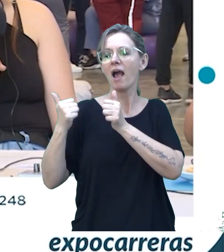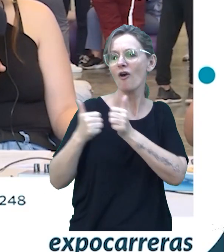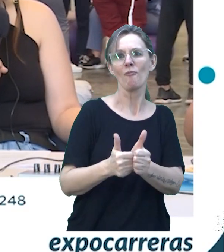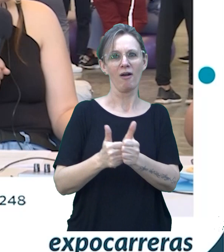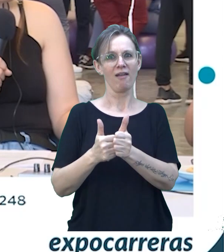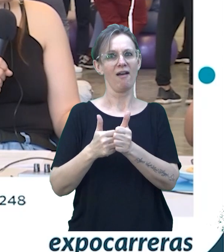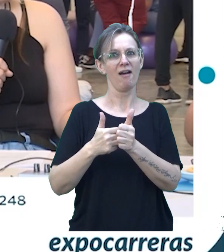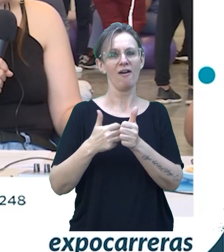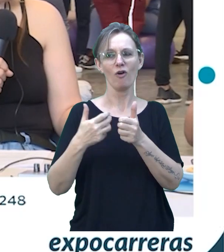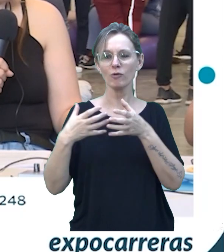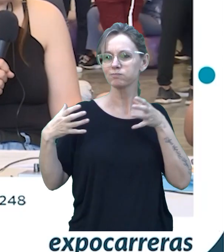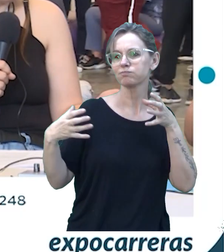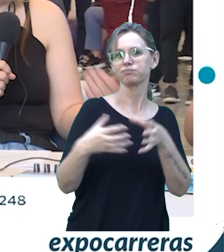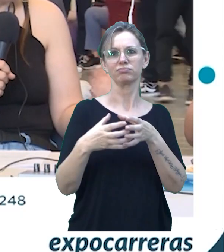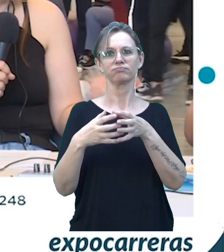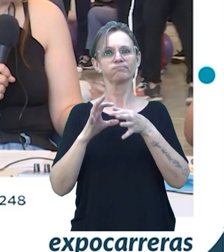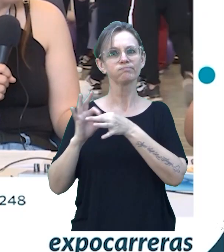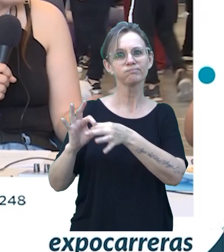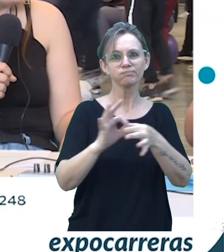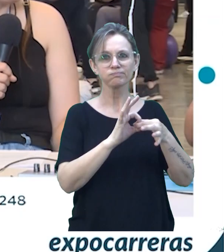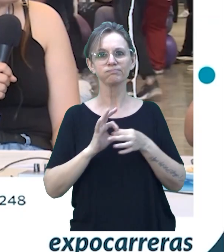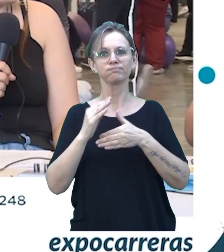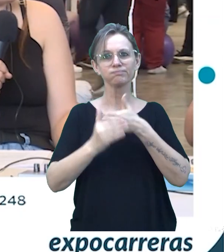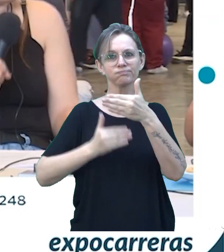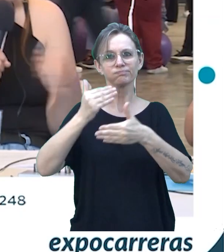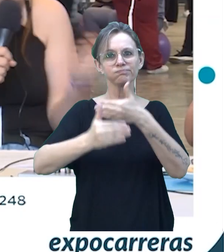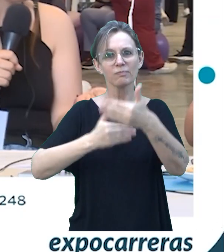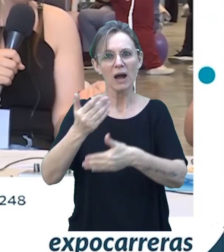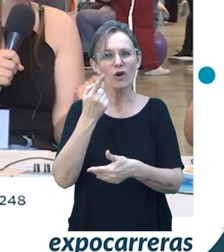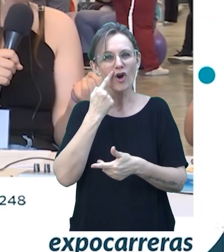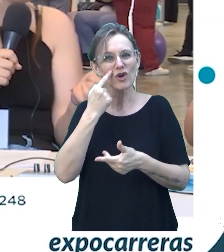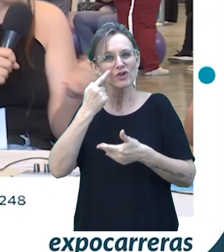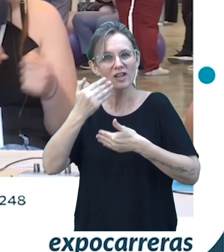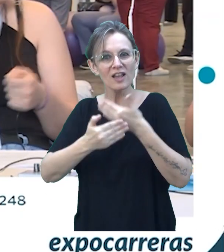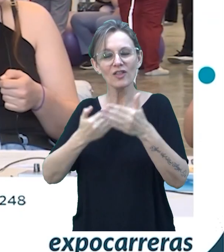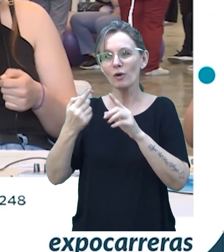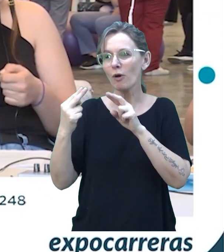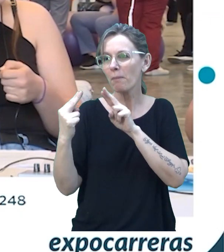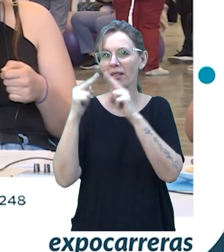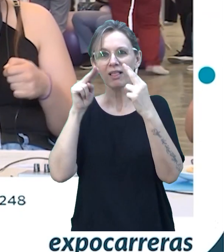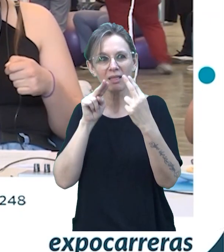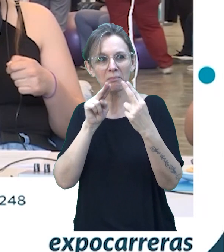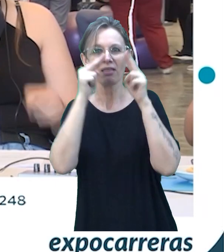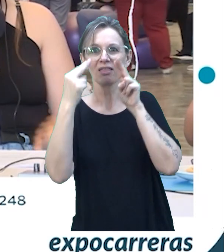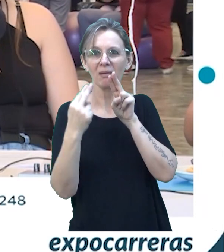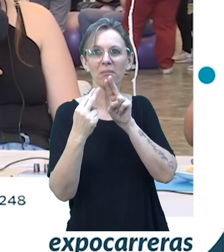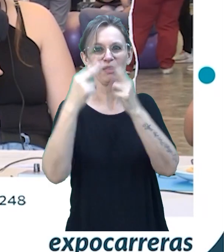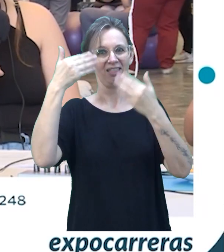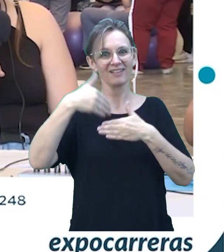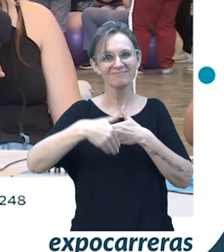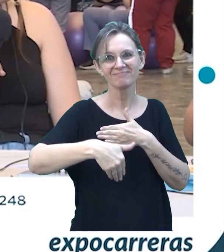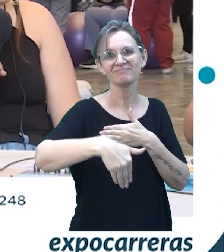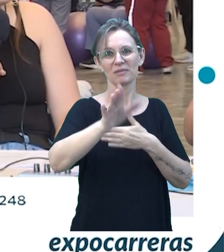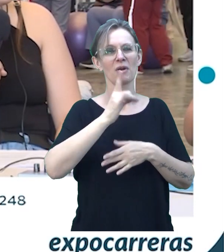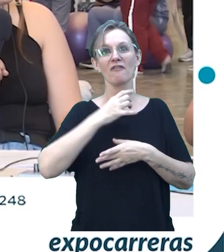además ya tenemos un grupo que ahí ya podés ir conociéndote y decir, bueno, empiezo a hablar con alguien y ya después me encuentro en la facultad. Pero,